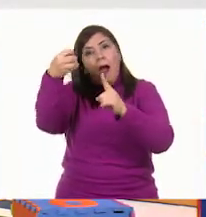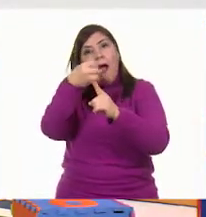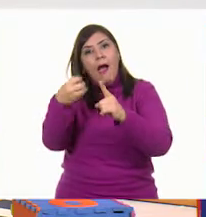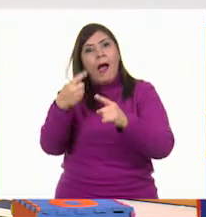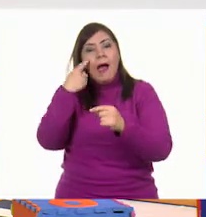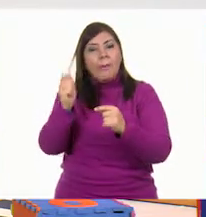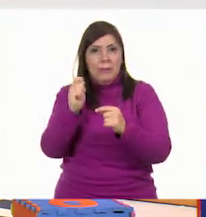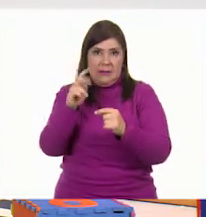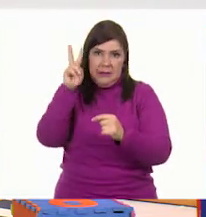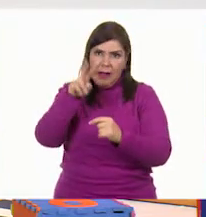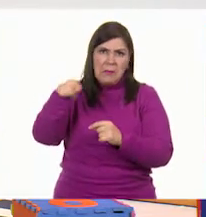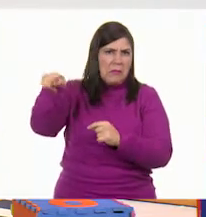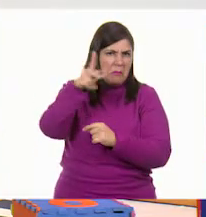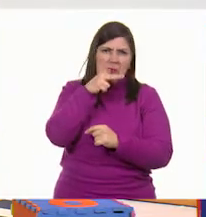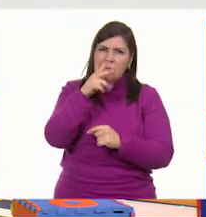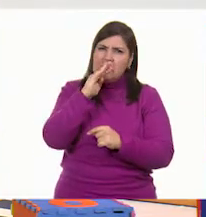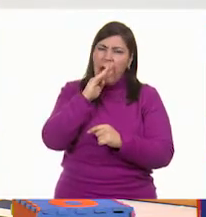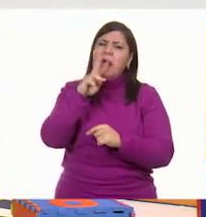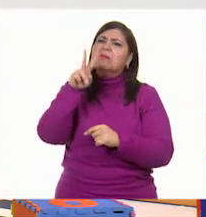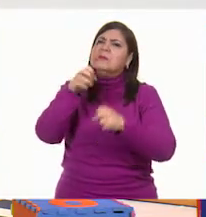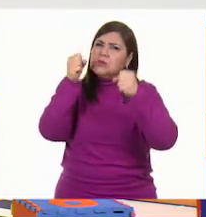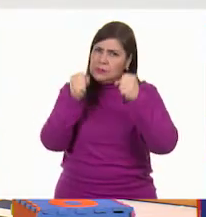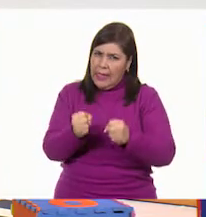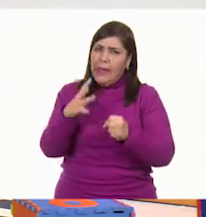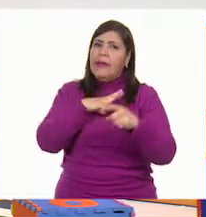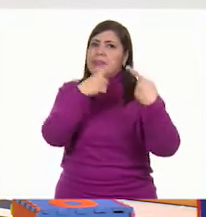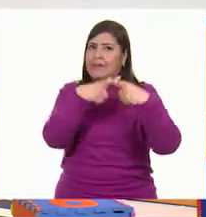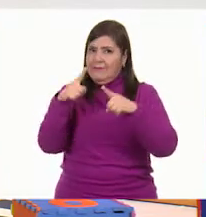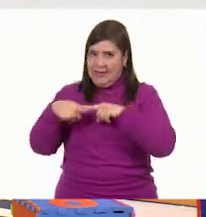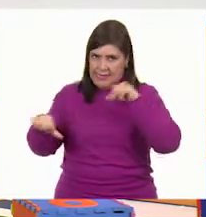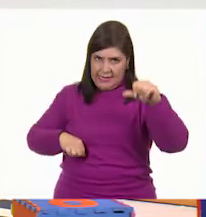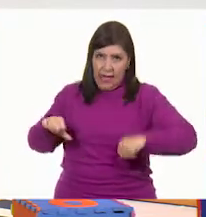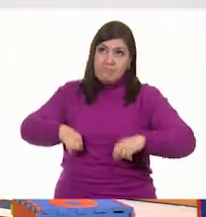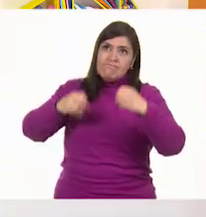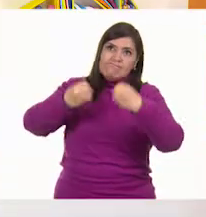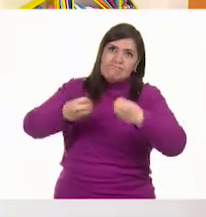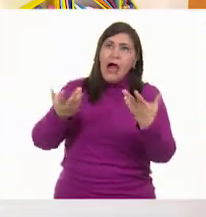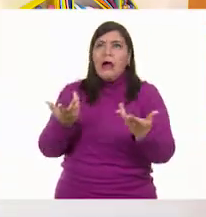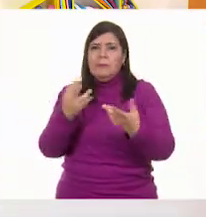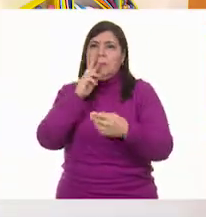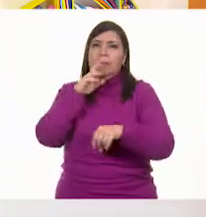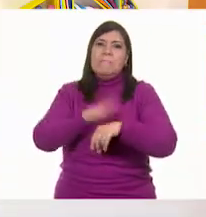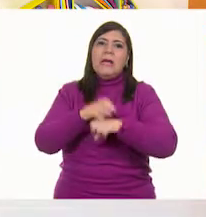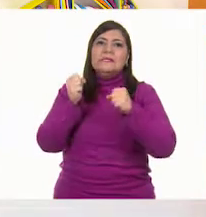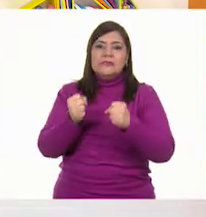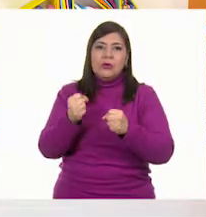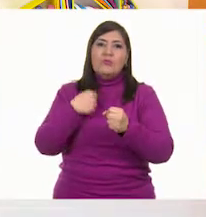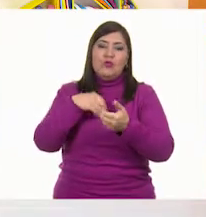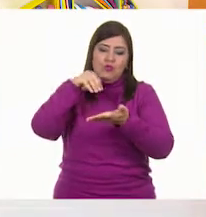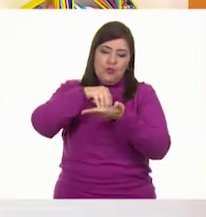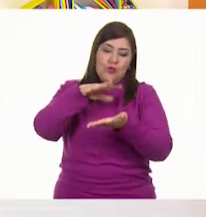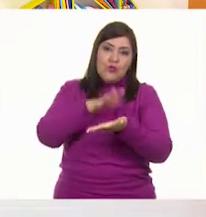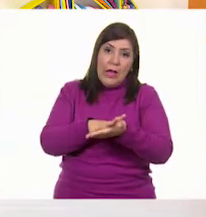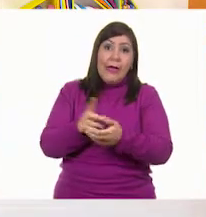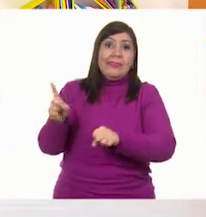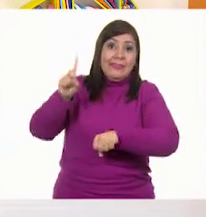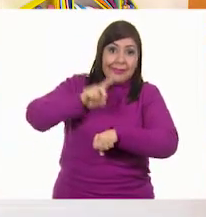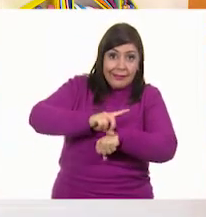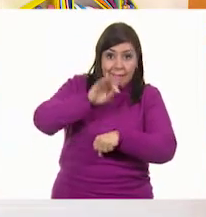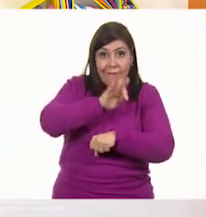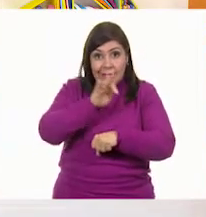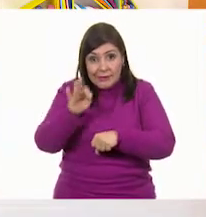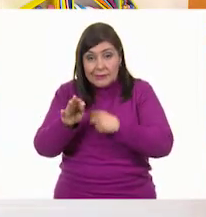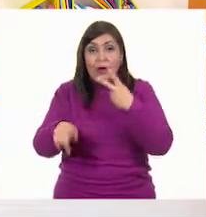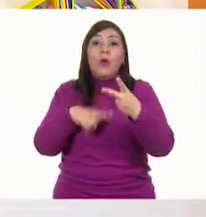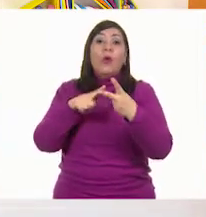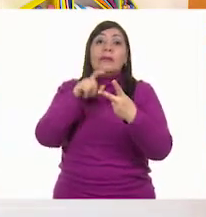papás tienen muchas actividades en el día, ¿verdad? Y es importante a lo mejor hasta colocar la hora, el día y